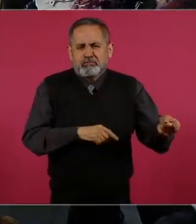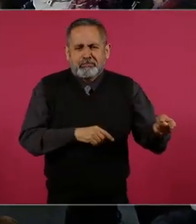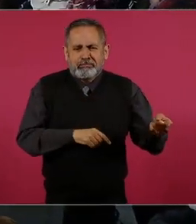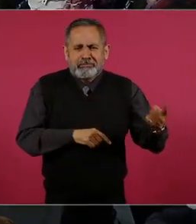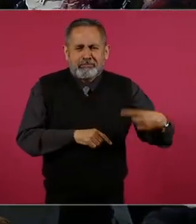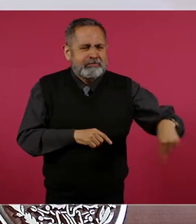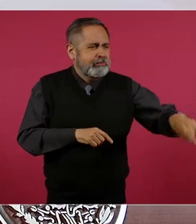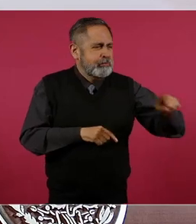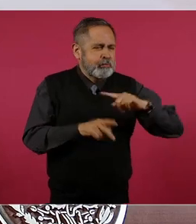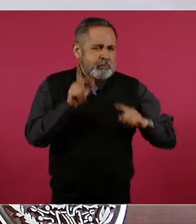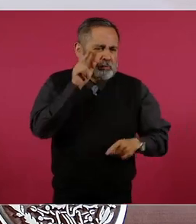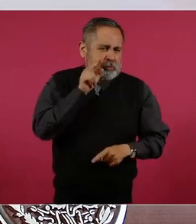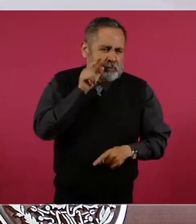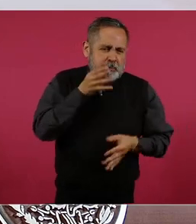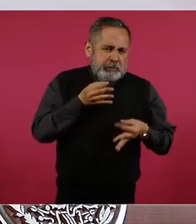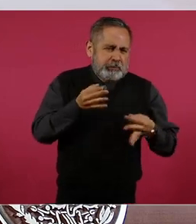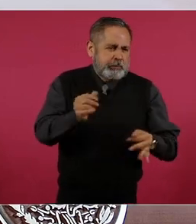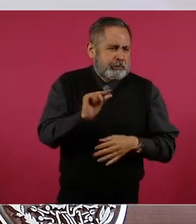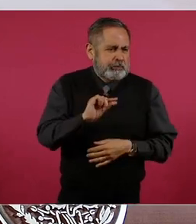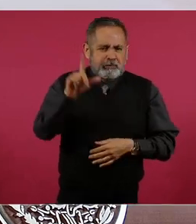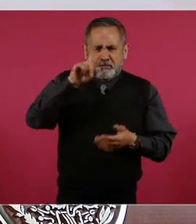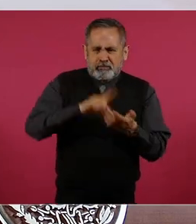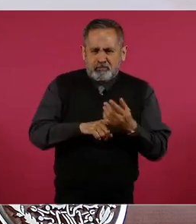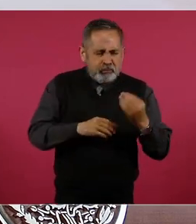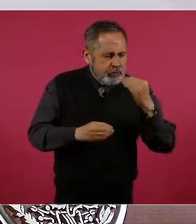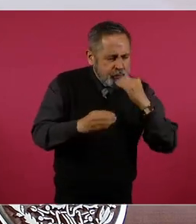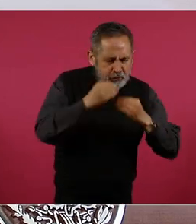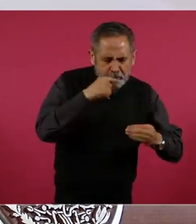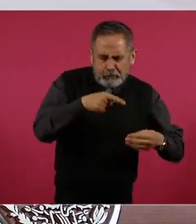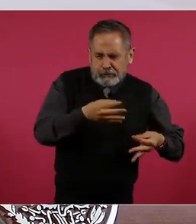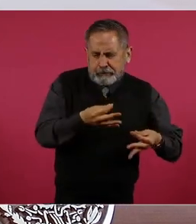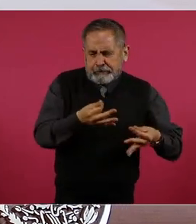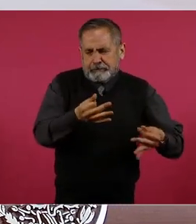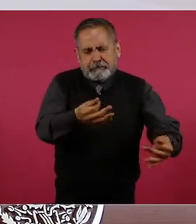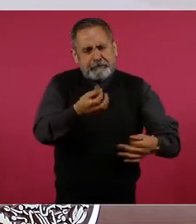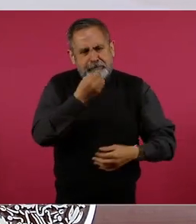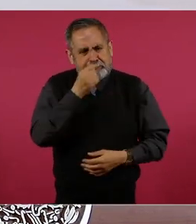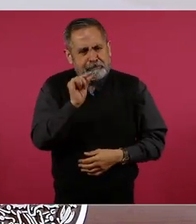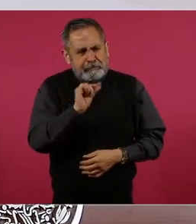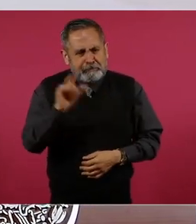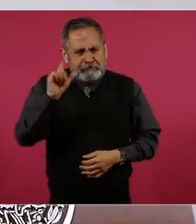buenos vinos y suculentas comidas.